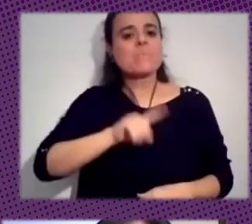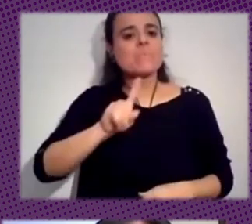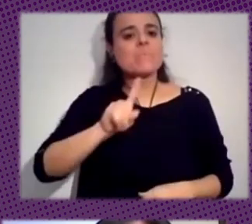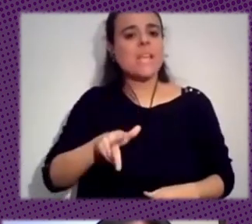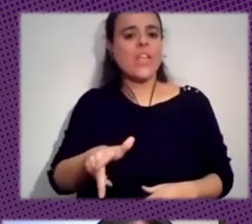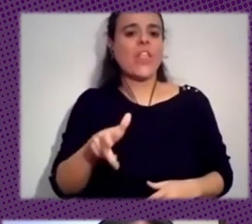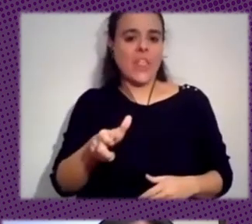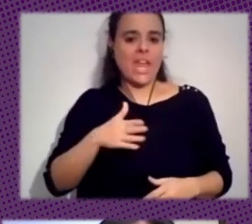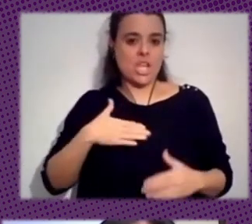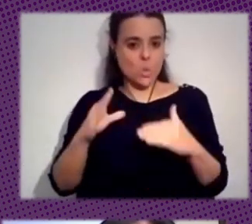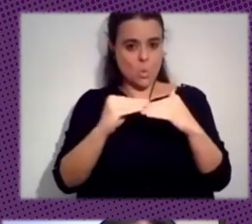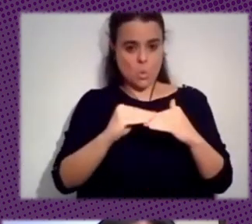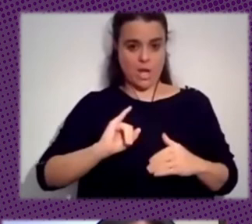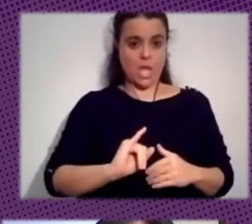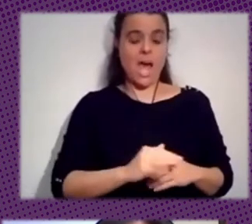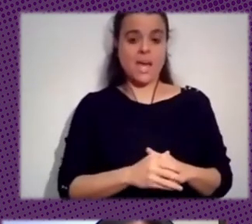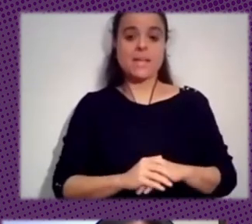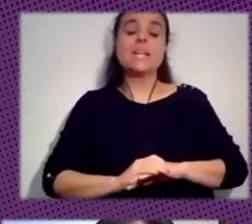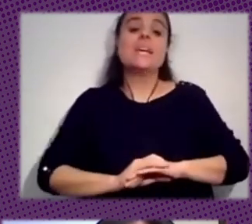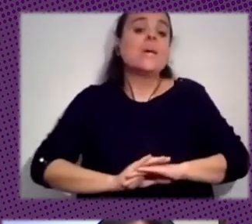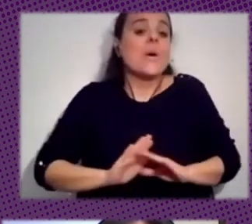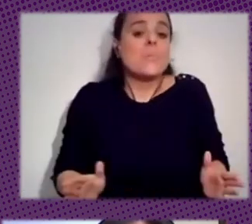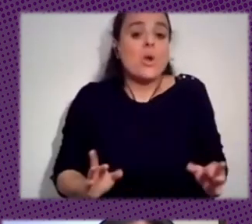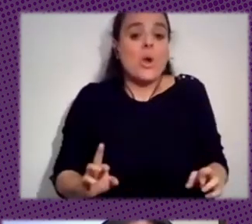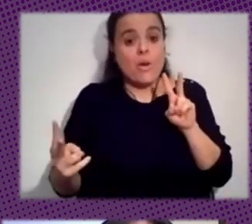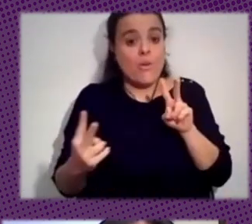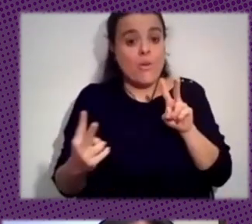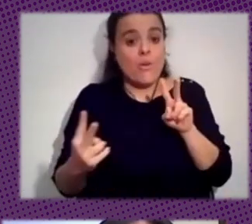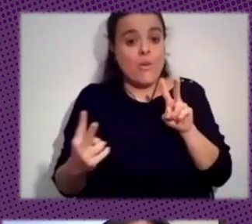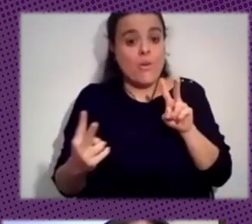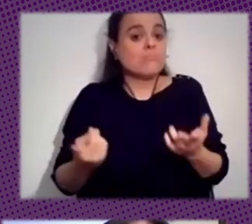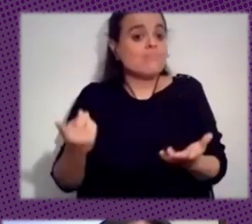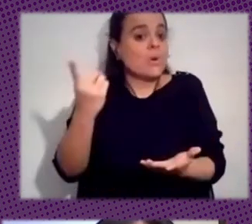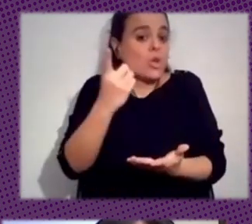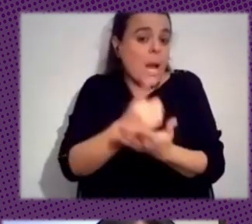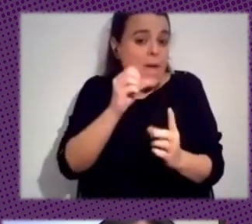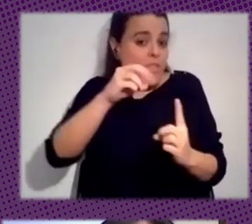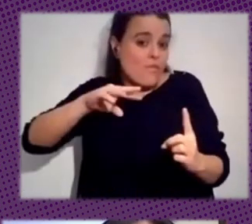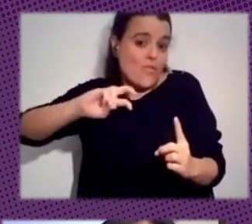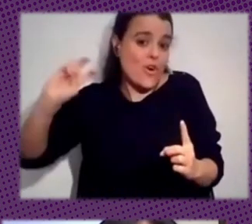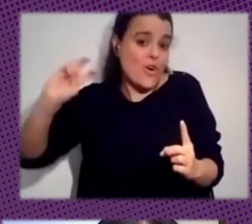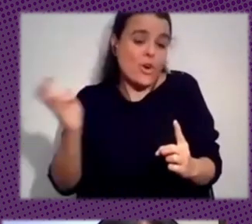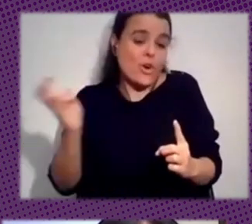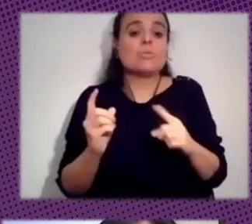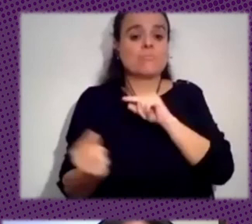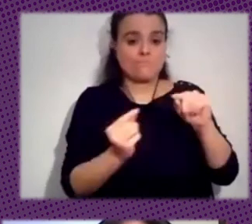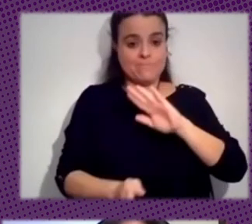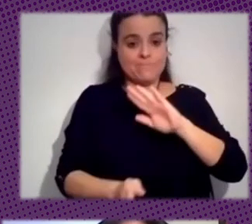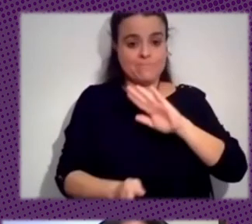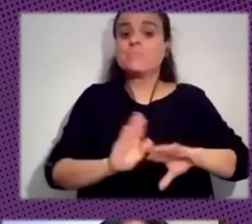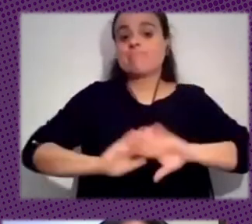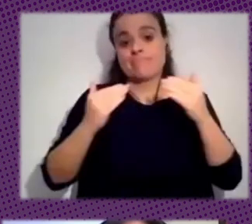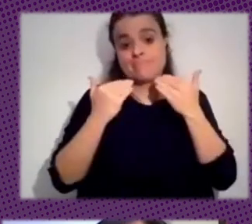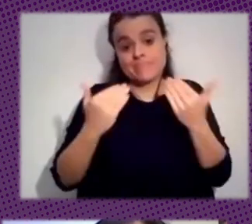como usuarios tenemos así que bueno espero que que nos volvamos a ver en otro foro y que sigamos con esta discusión así que nada muchas gracias